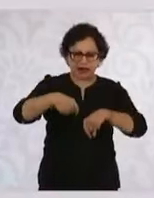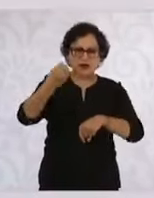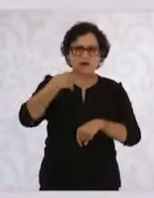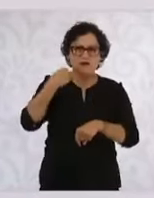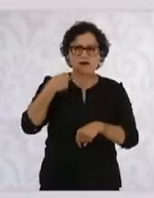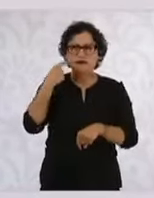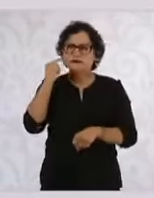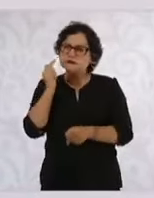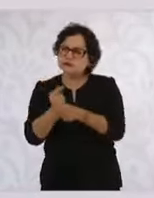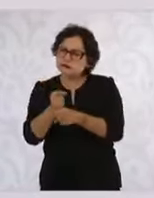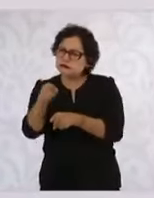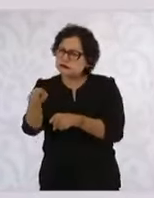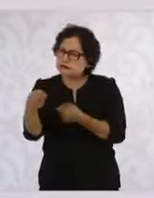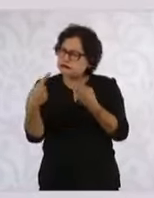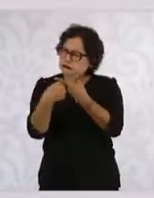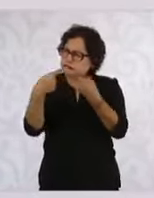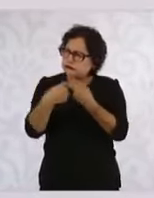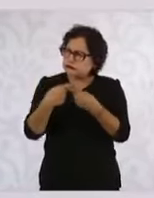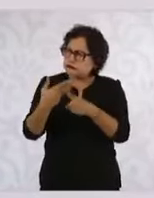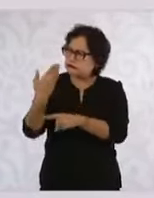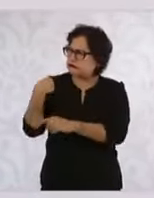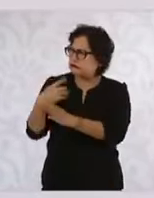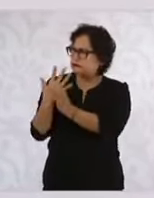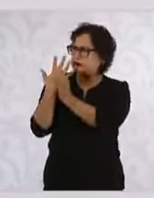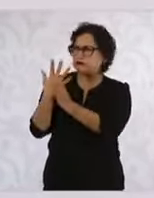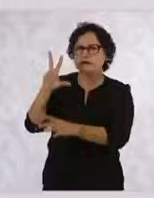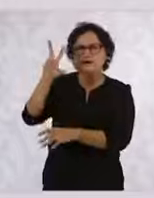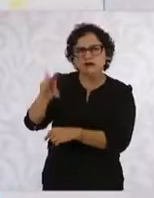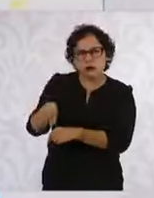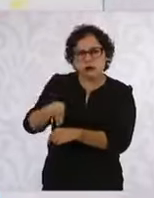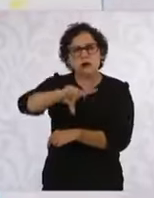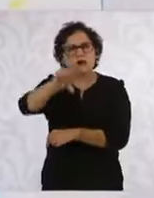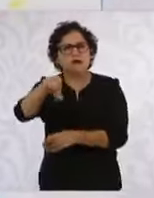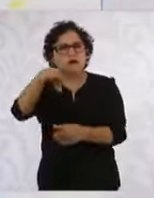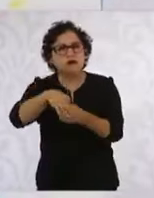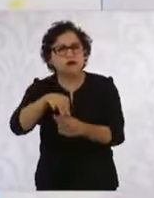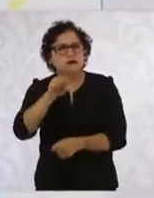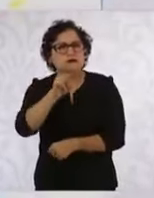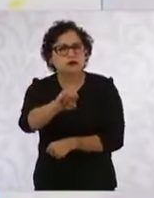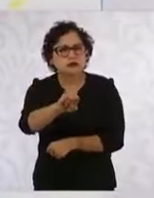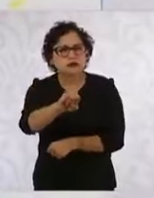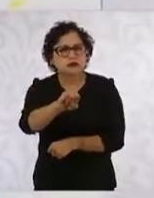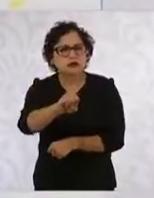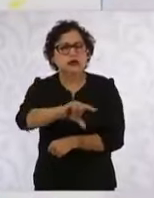Y entonces en lo particular votan en contra, o sea, ¿cómo?